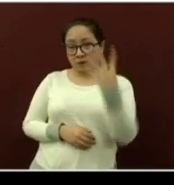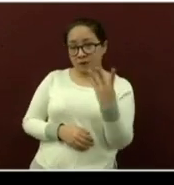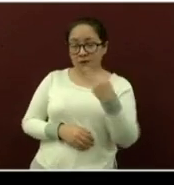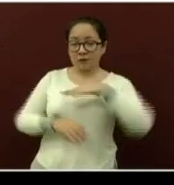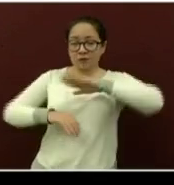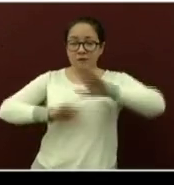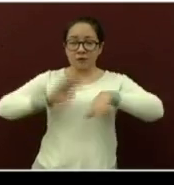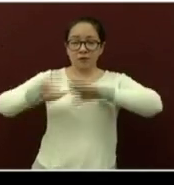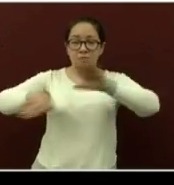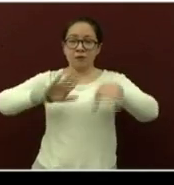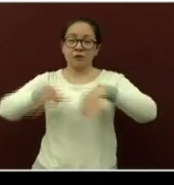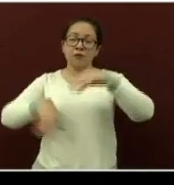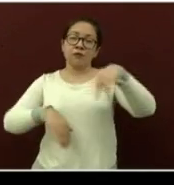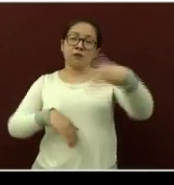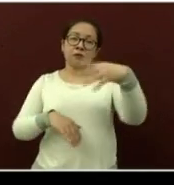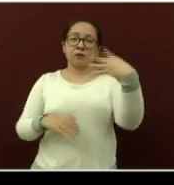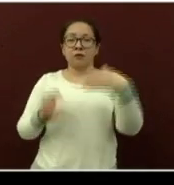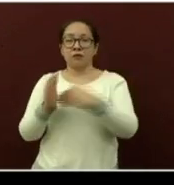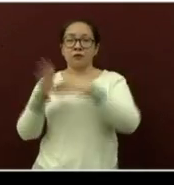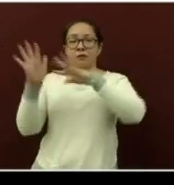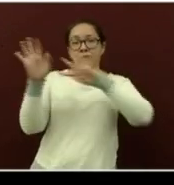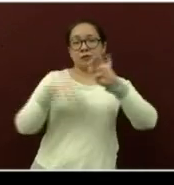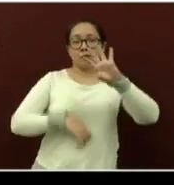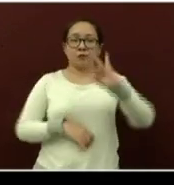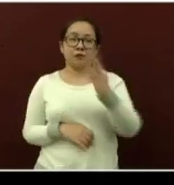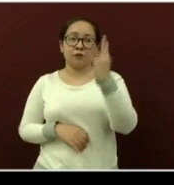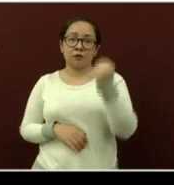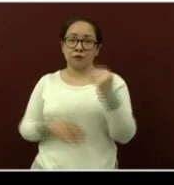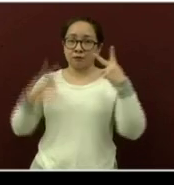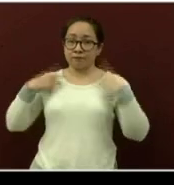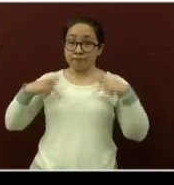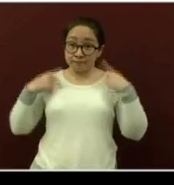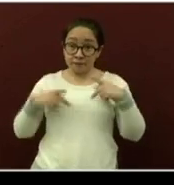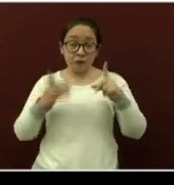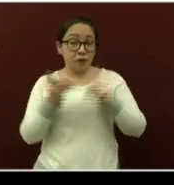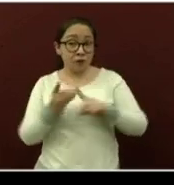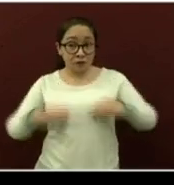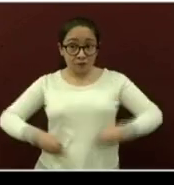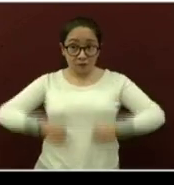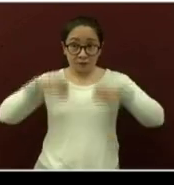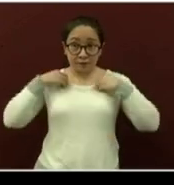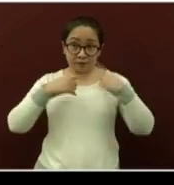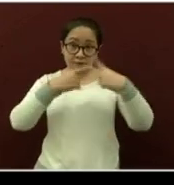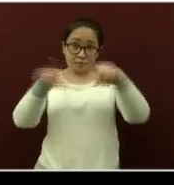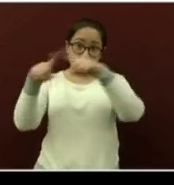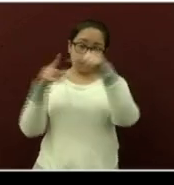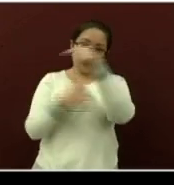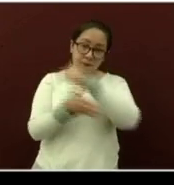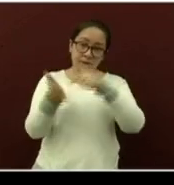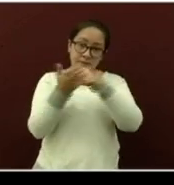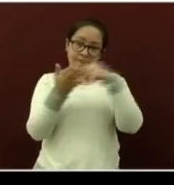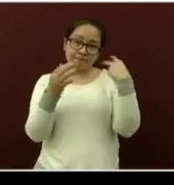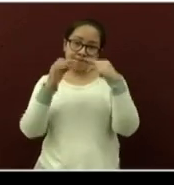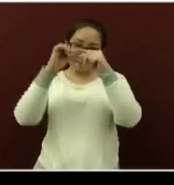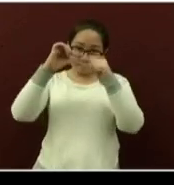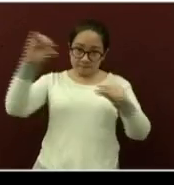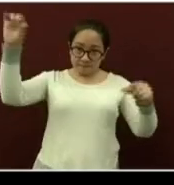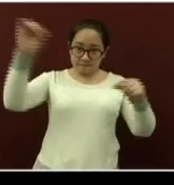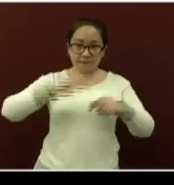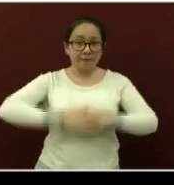14 mil 949 enfermos residentes de diferentes municipios de la entidad.